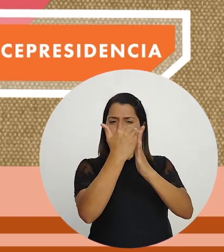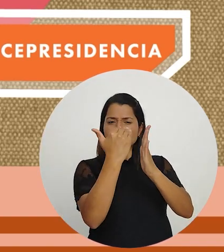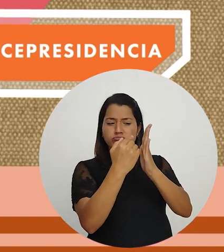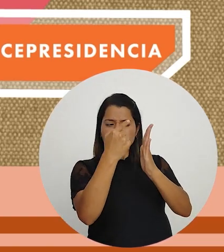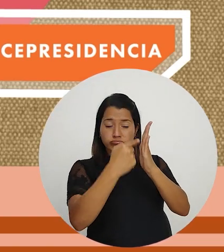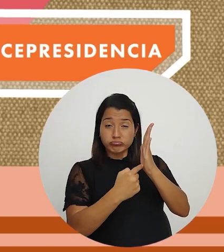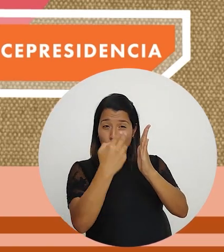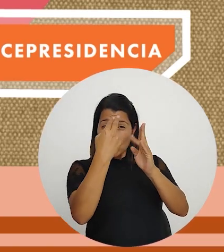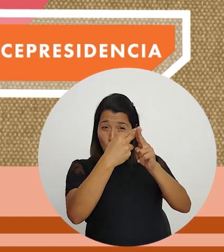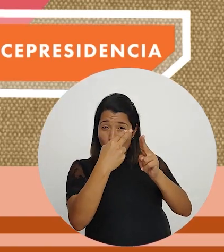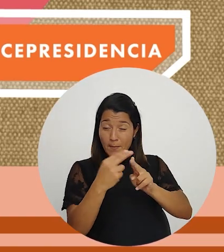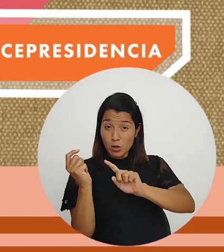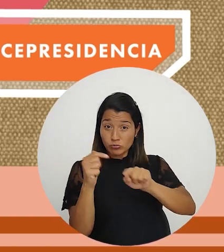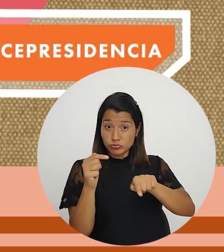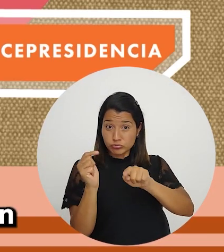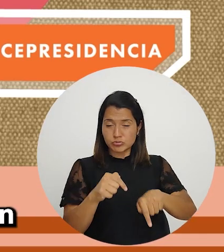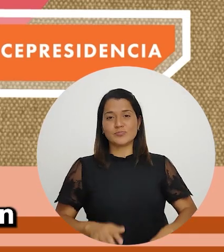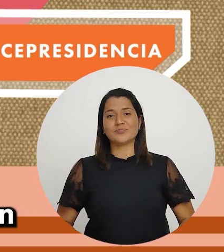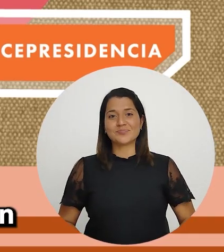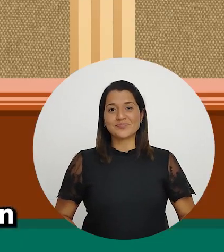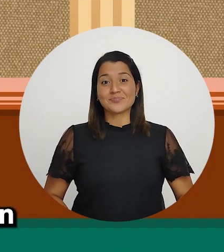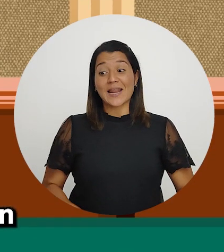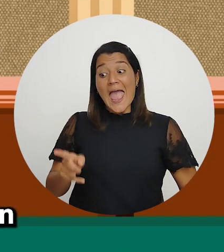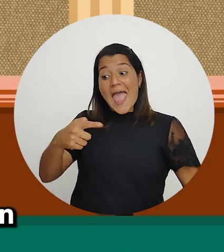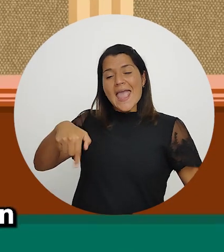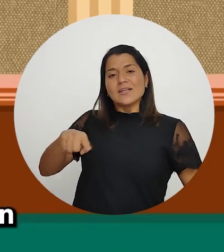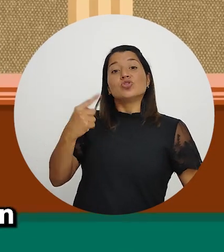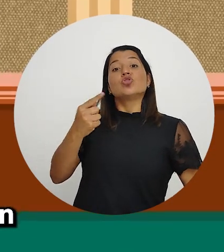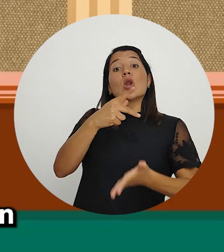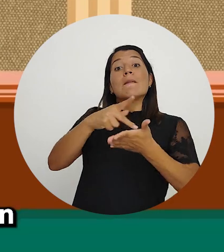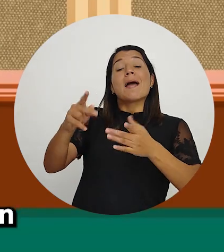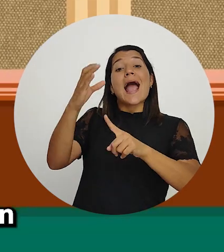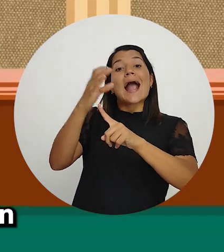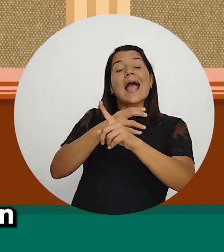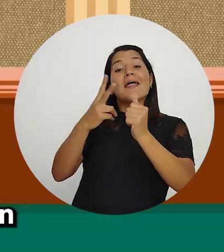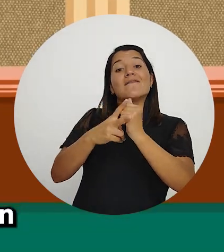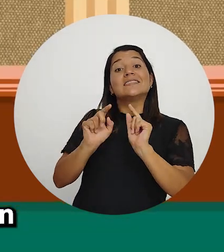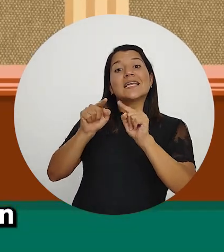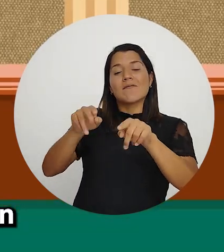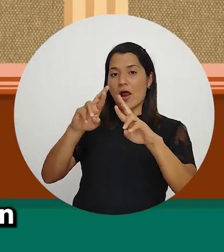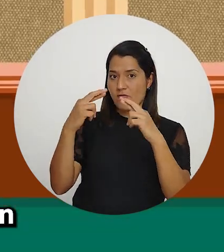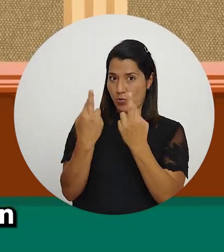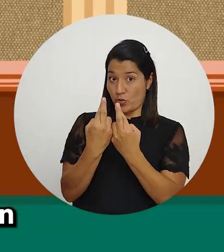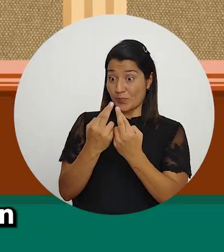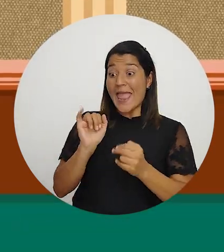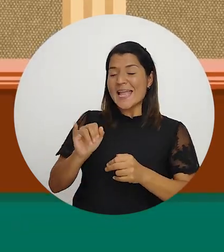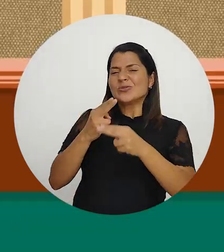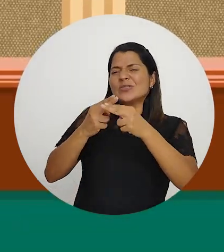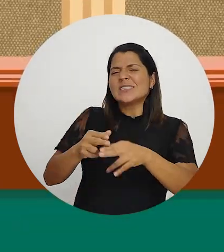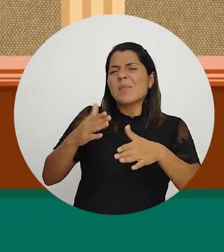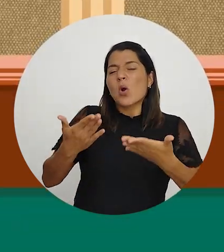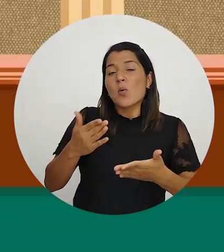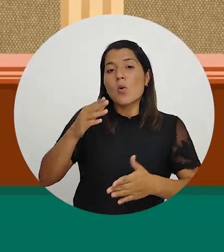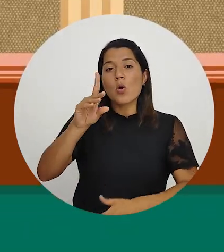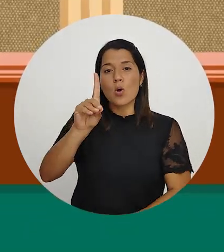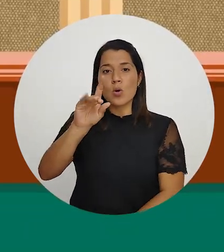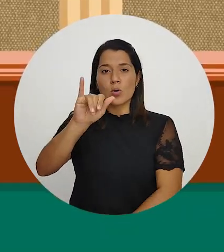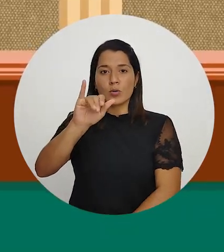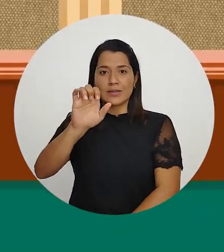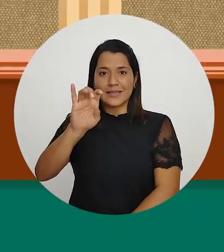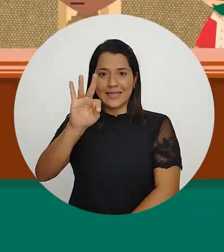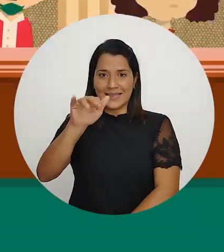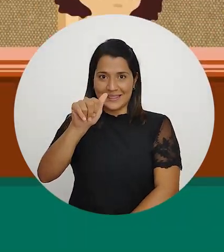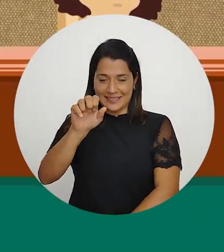lista de asistentes. A las personas regidoras solo les pagan las sesiones a las que asistan, a lo que llaman ganar